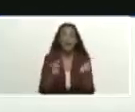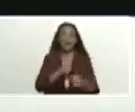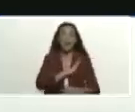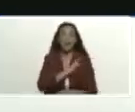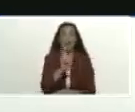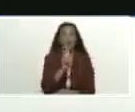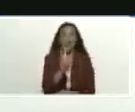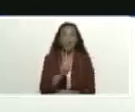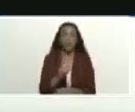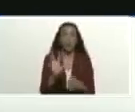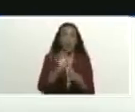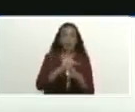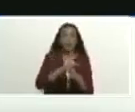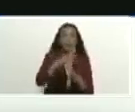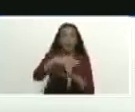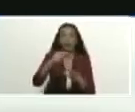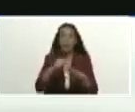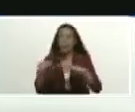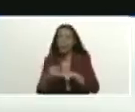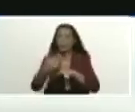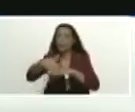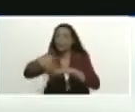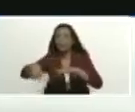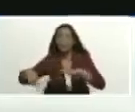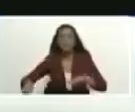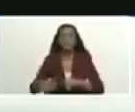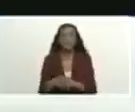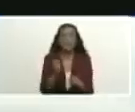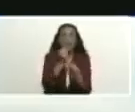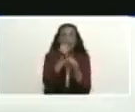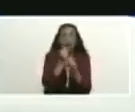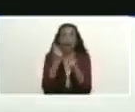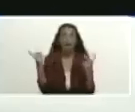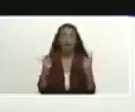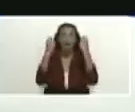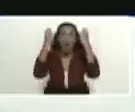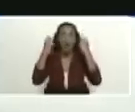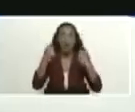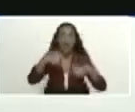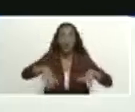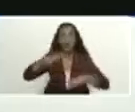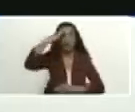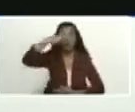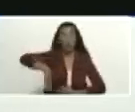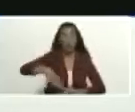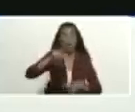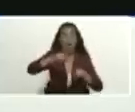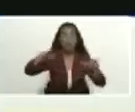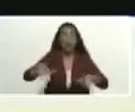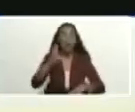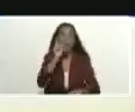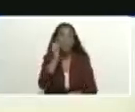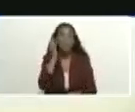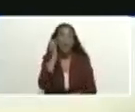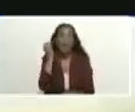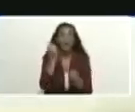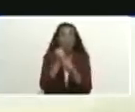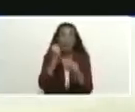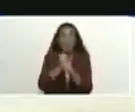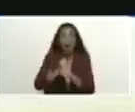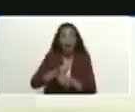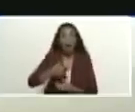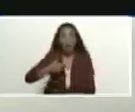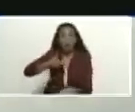tenemos que difundir más la labor heroica de nuestros soldados y nuestras soldadas de nuestros